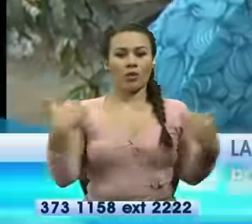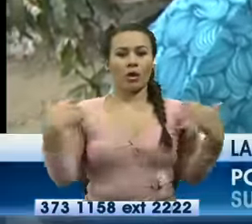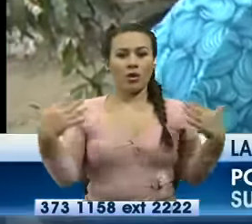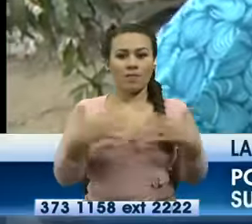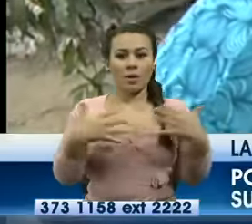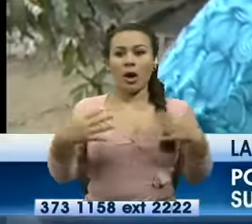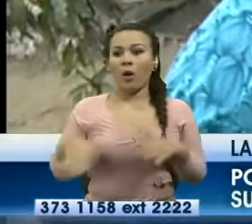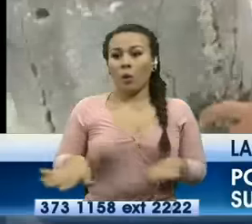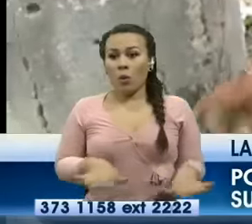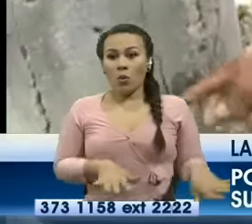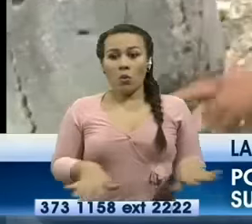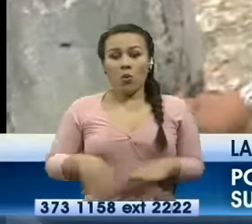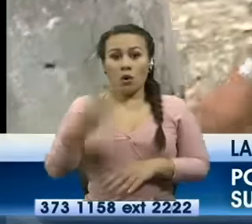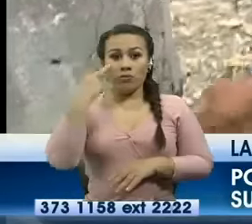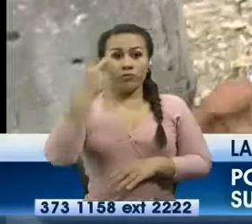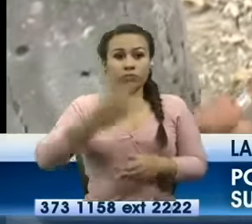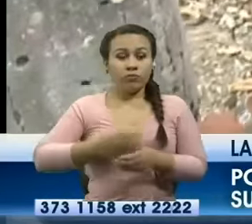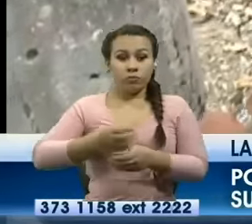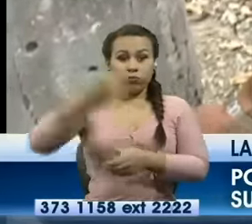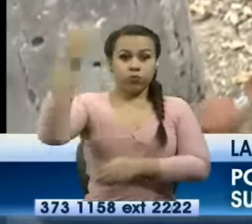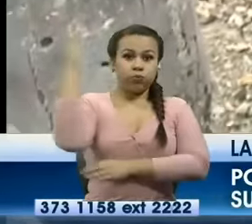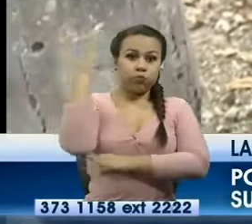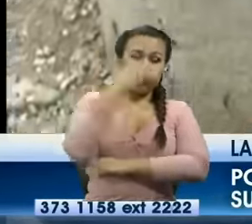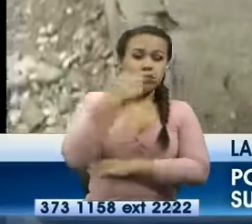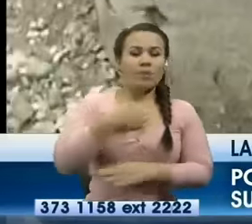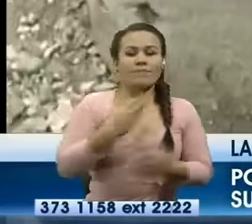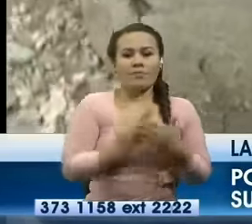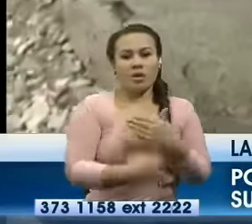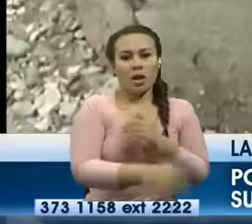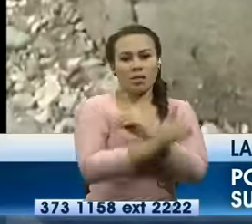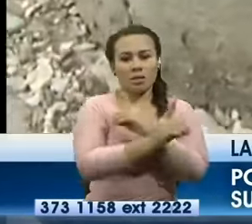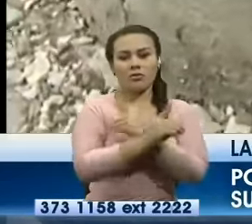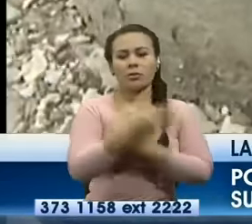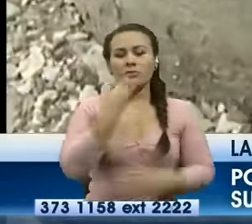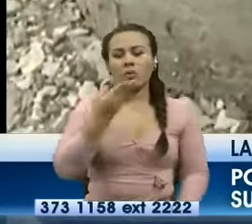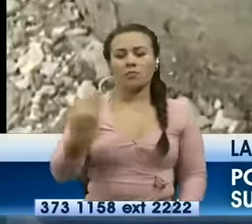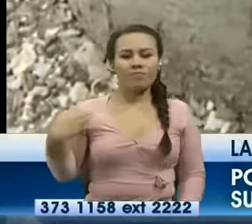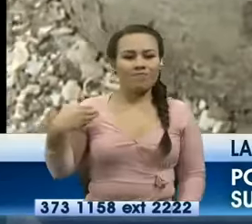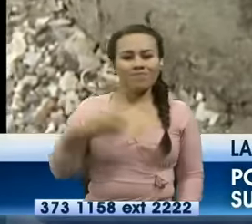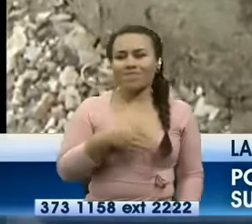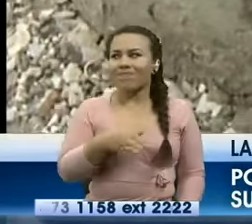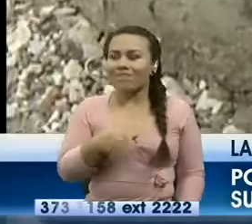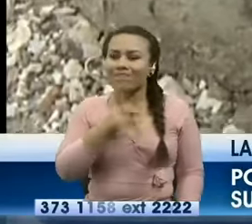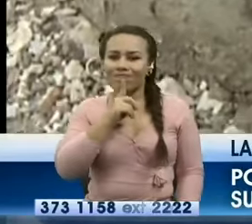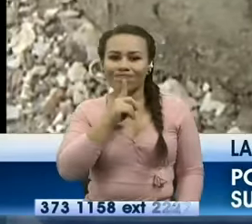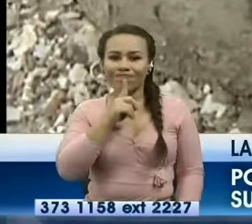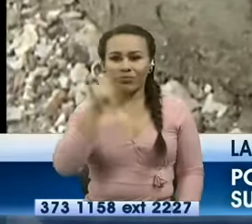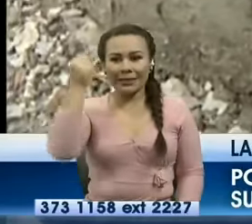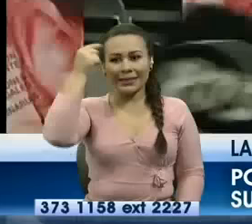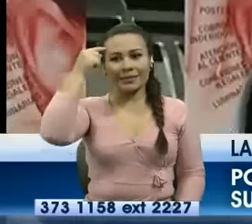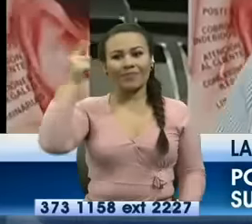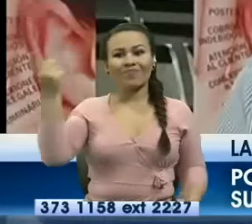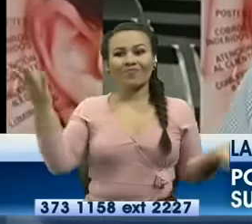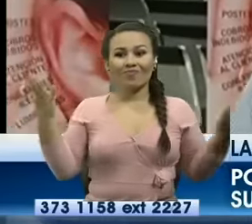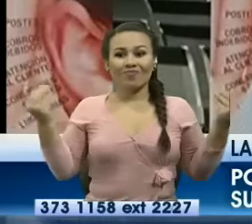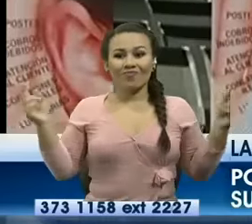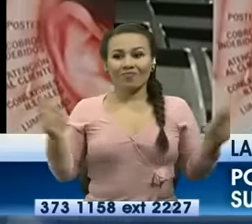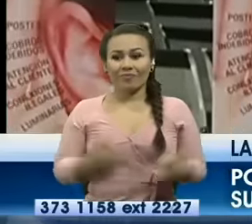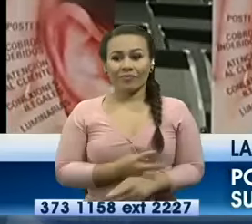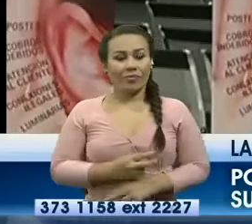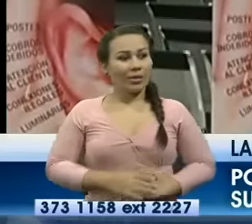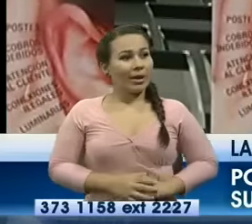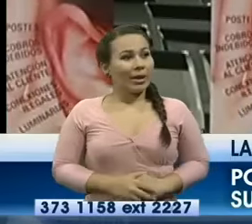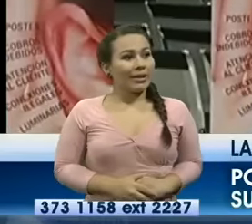con el terremoto que hubo mire como se viró yo tengo una niña especial gran parte está de suya mirada está todo ese poste de ahí si son